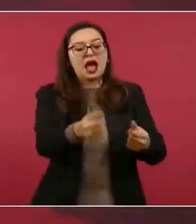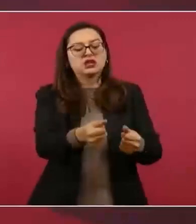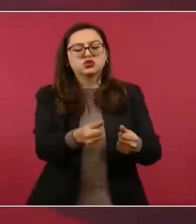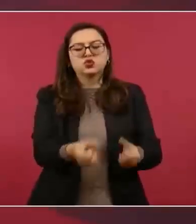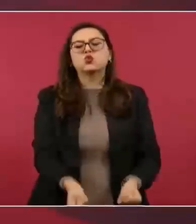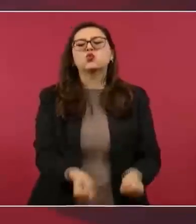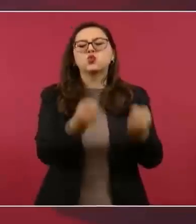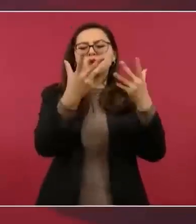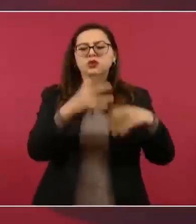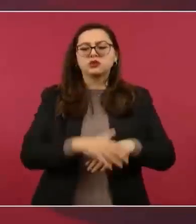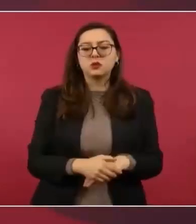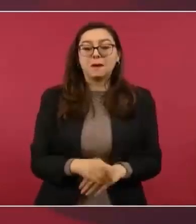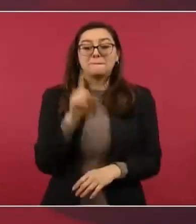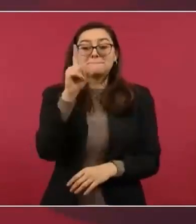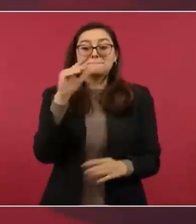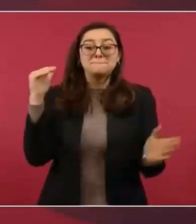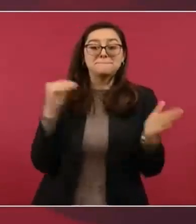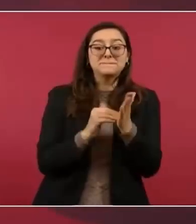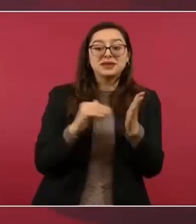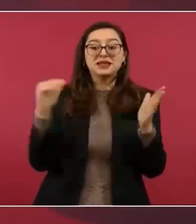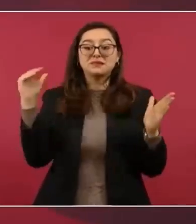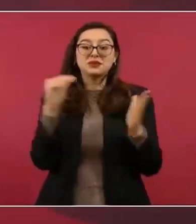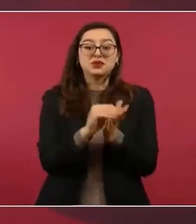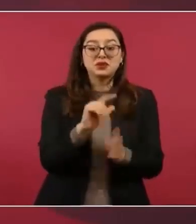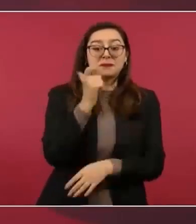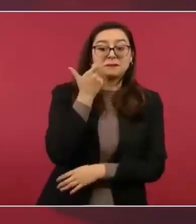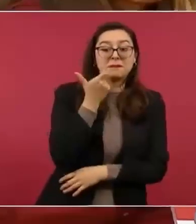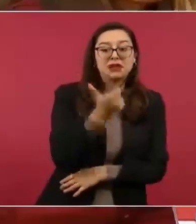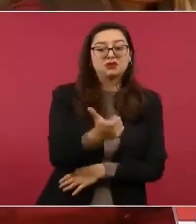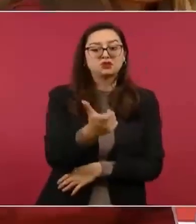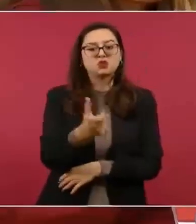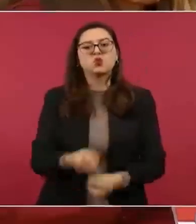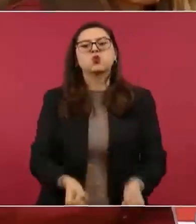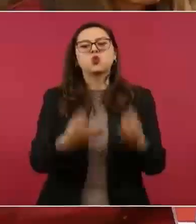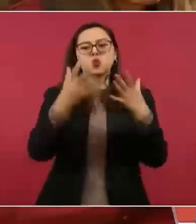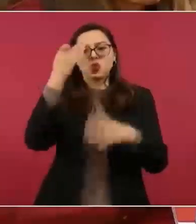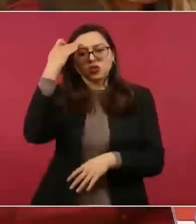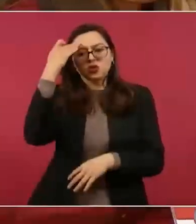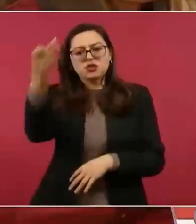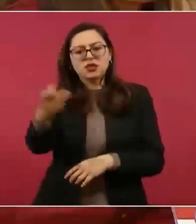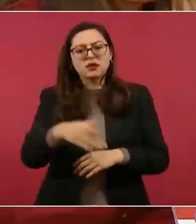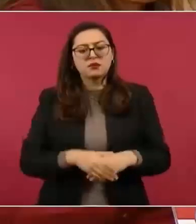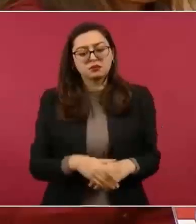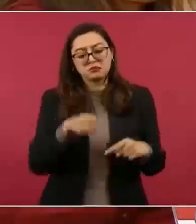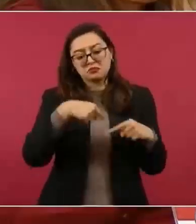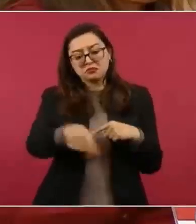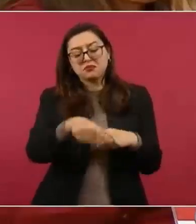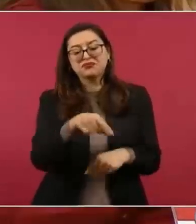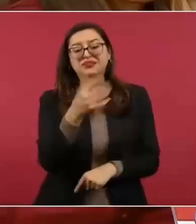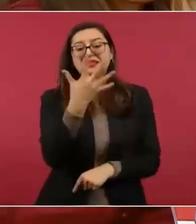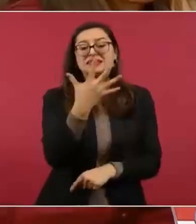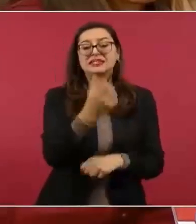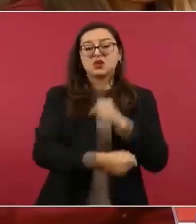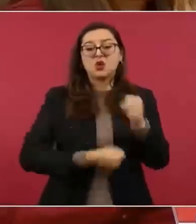Cinco, seis años. ¿Por qué? Ese aeropuerto se iba a cerrar.